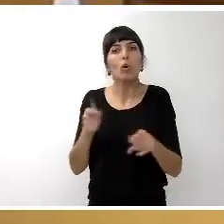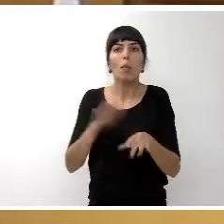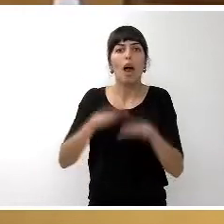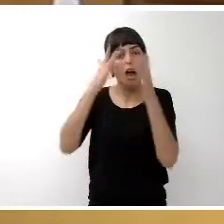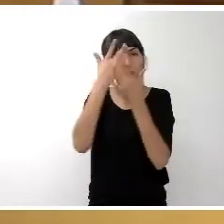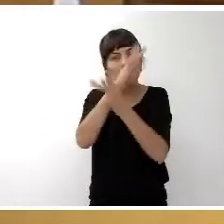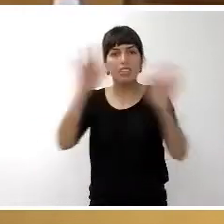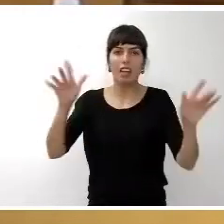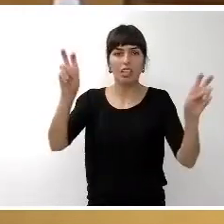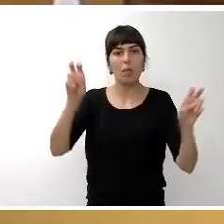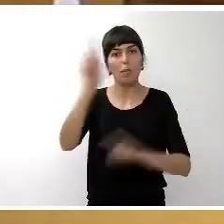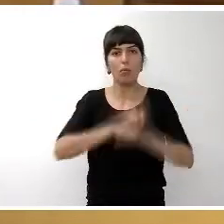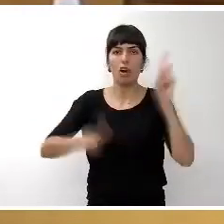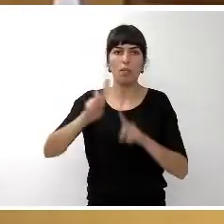magnitud.